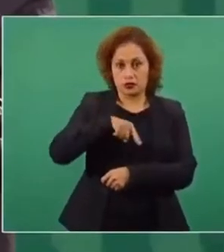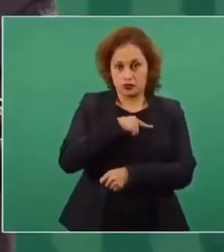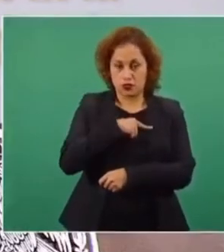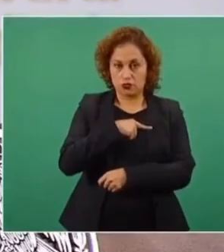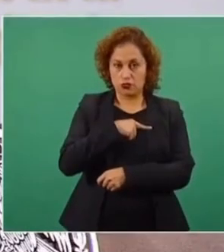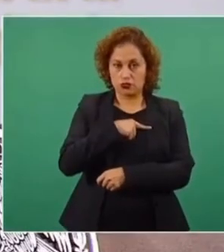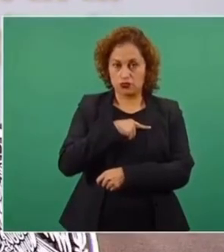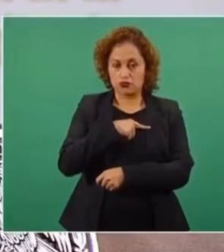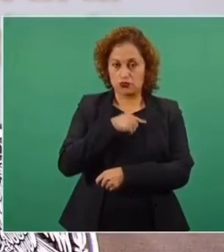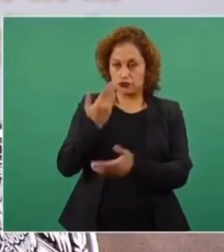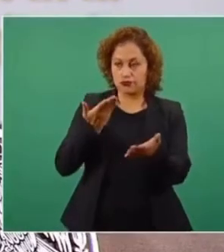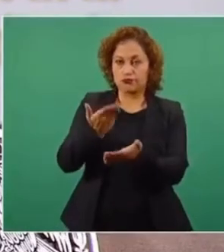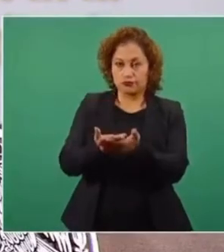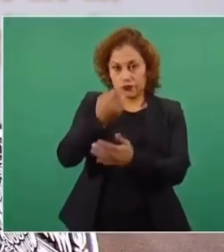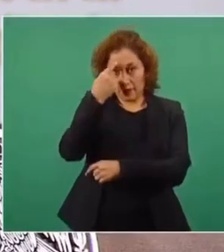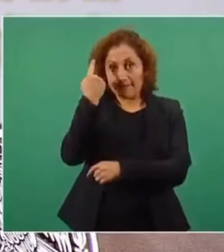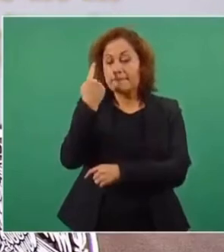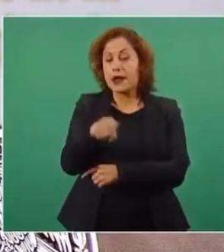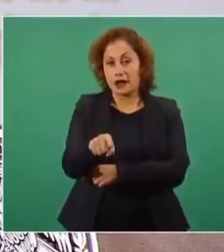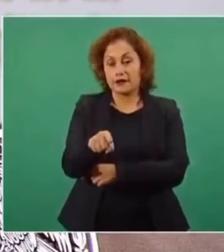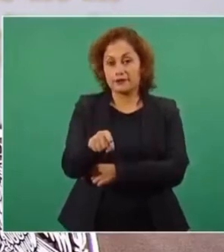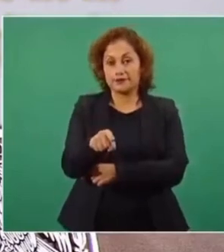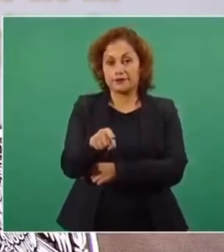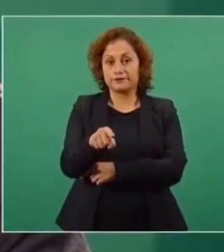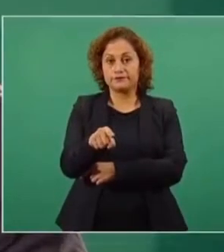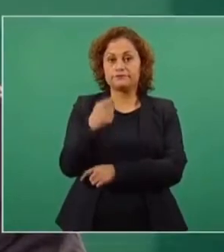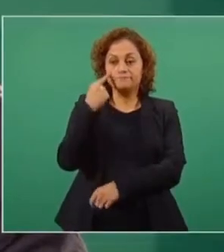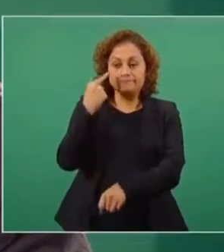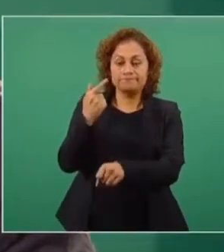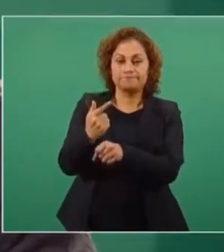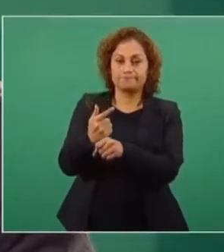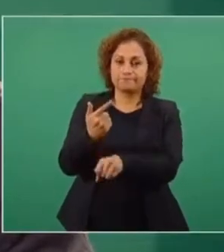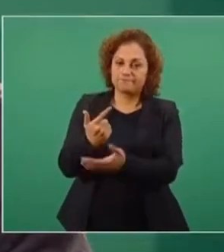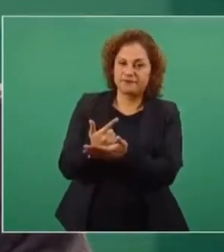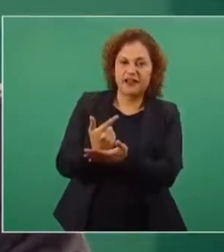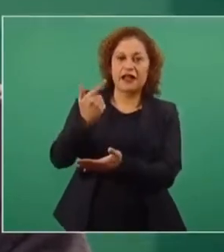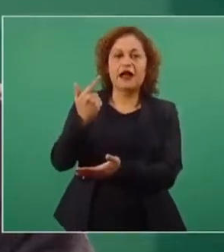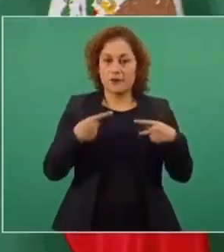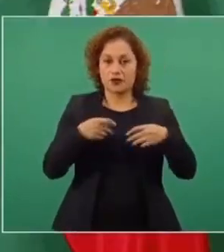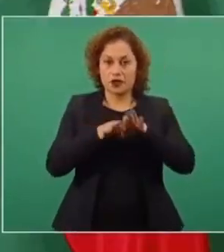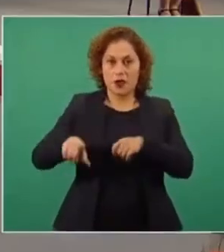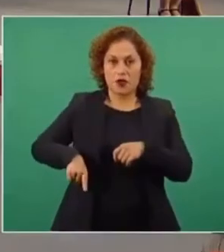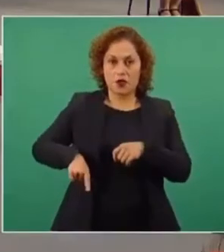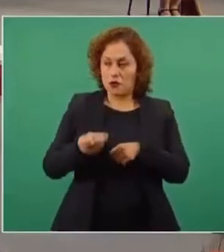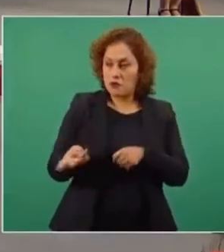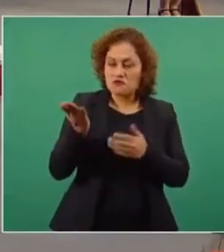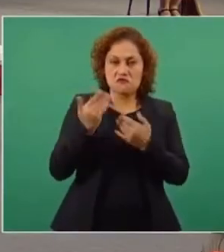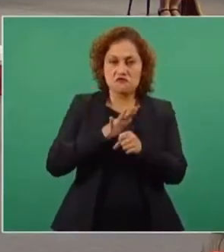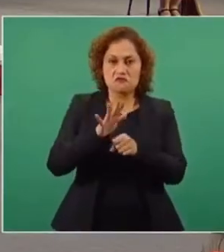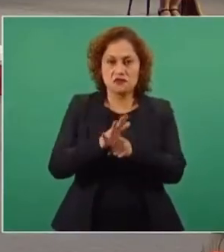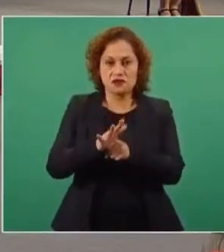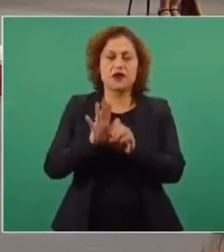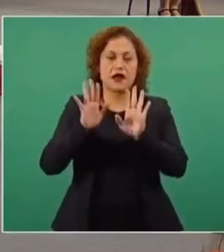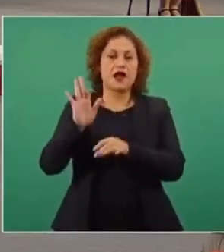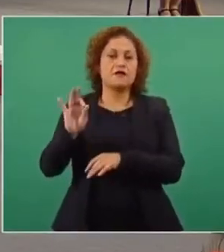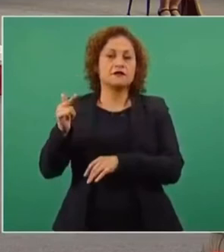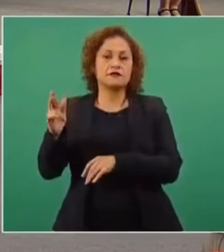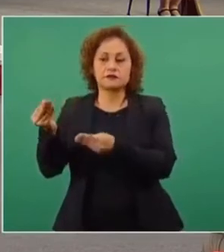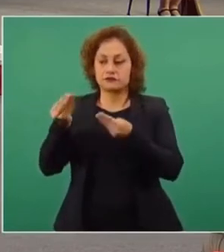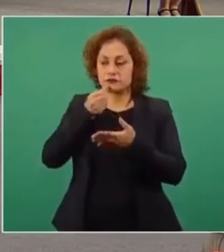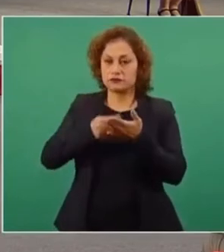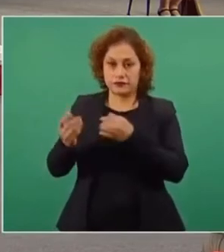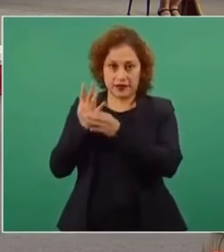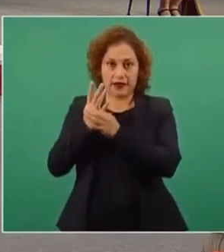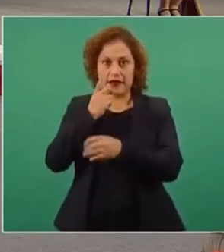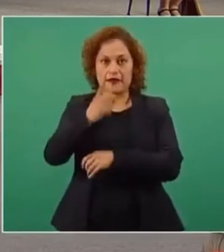para que sea delito grave, es delito grave el fraude electoral. Nos mandó esta nota la fiscalía, dice, para